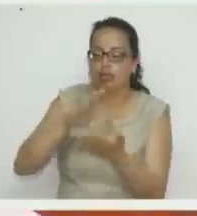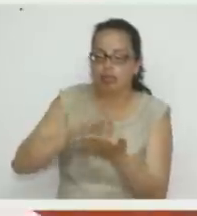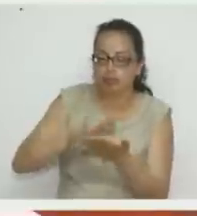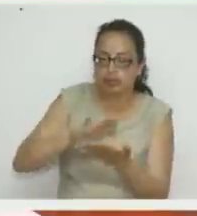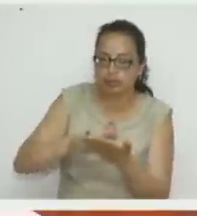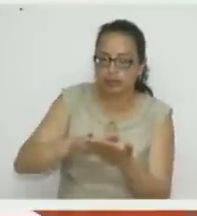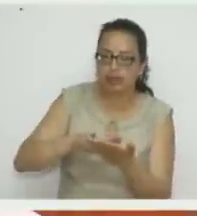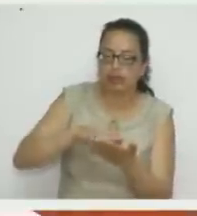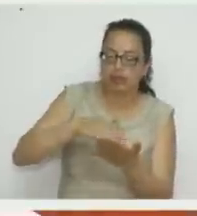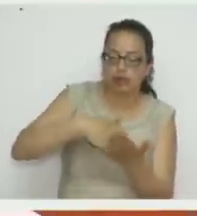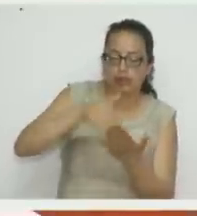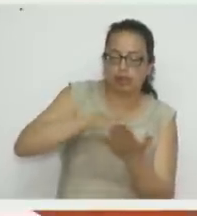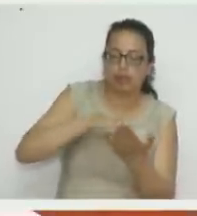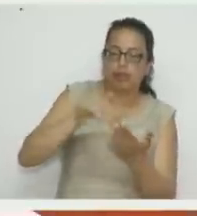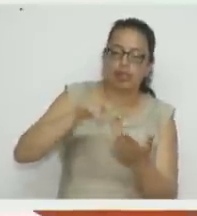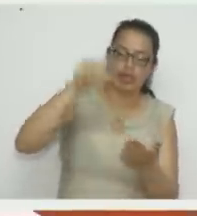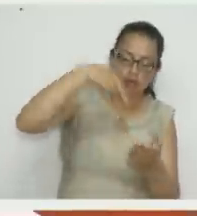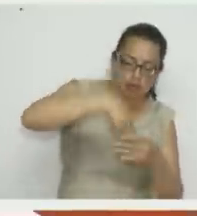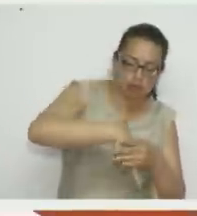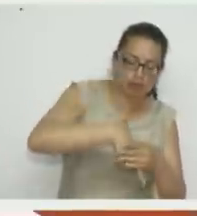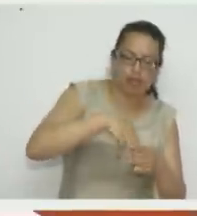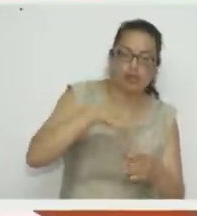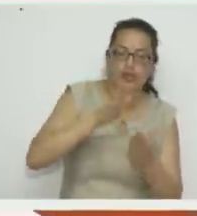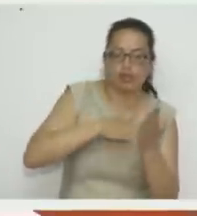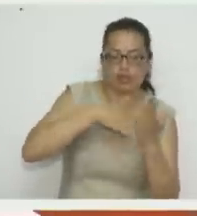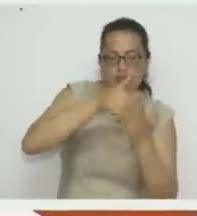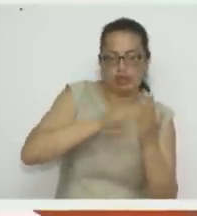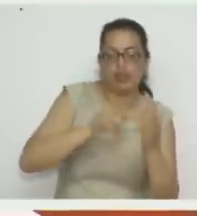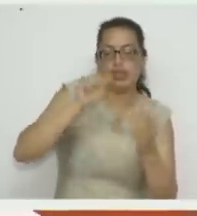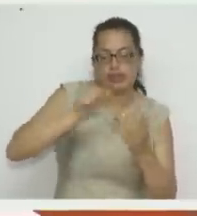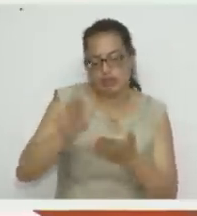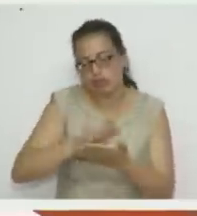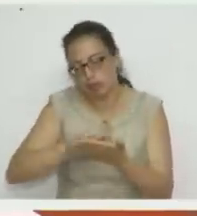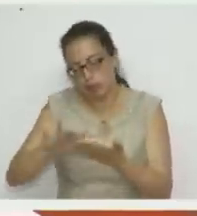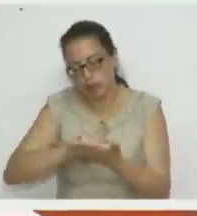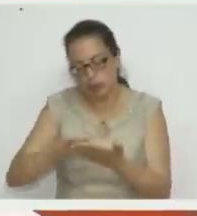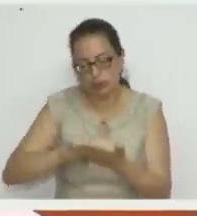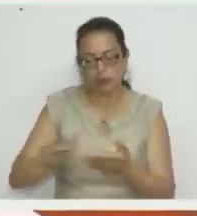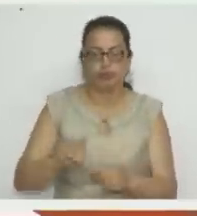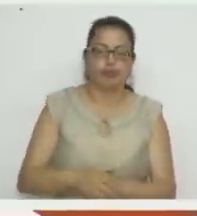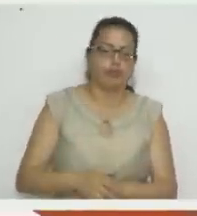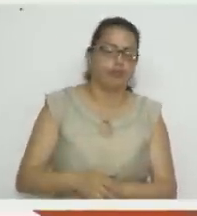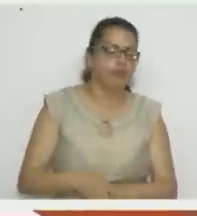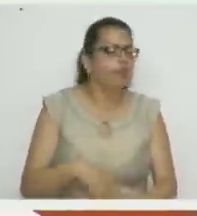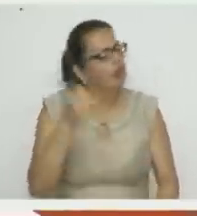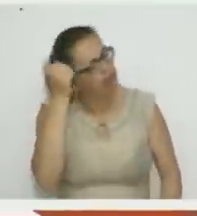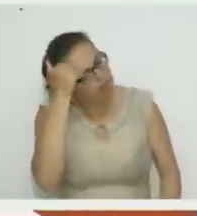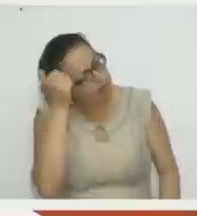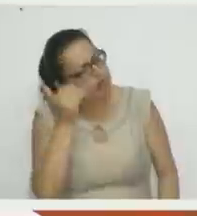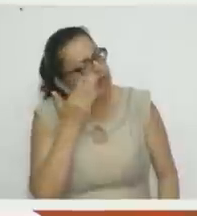y lo paso. Y ahí va difuminando. Profe, cuando van a tomar la clase,